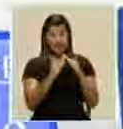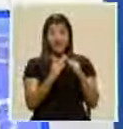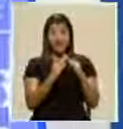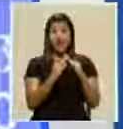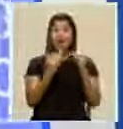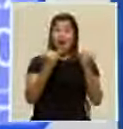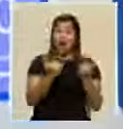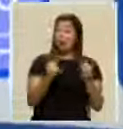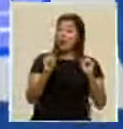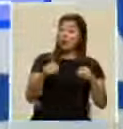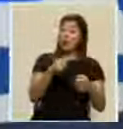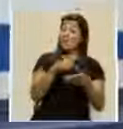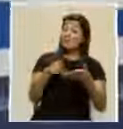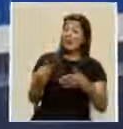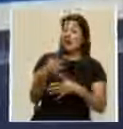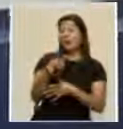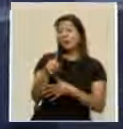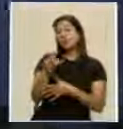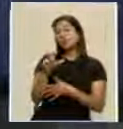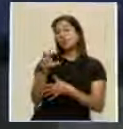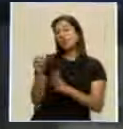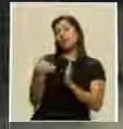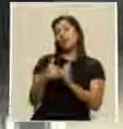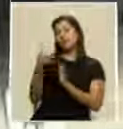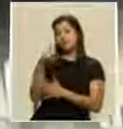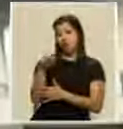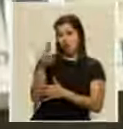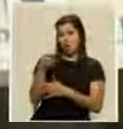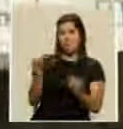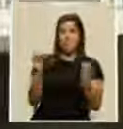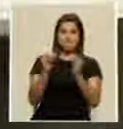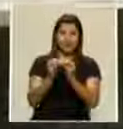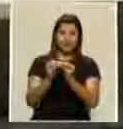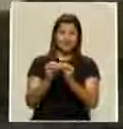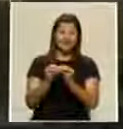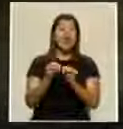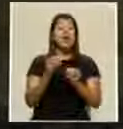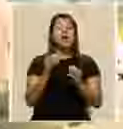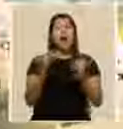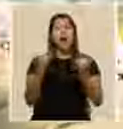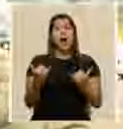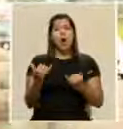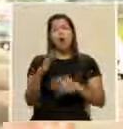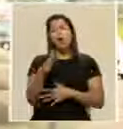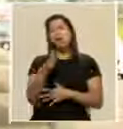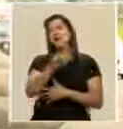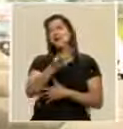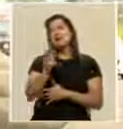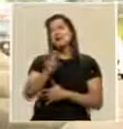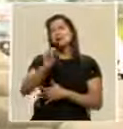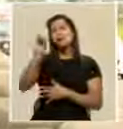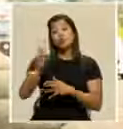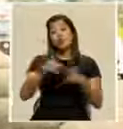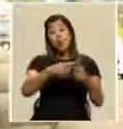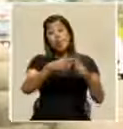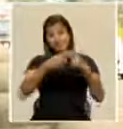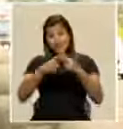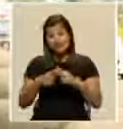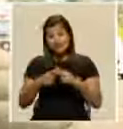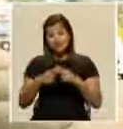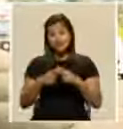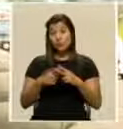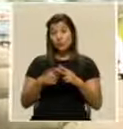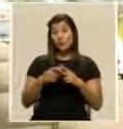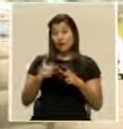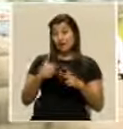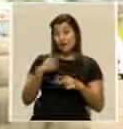crediticia del país, un 36% de los préstamos están en dólares. De junio para acá, sí he